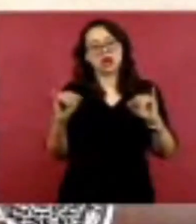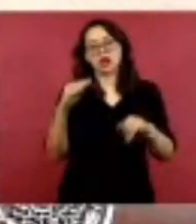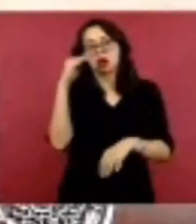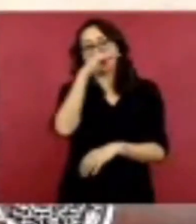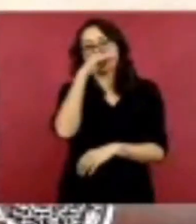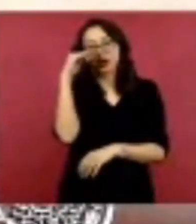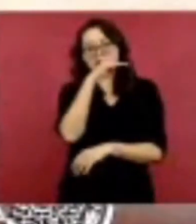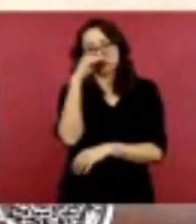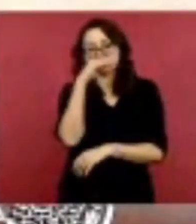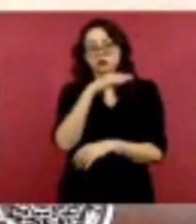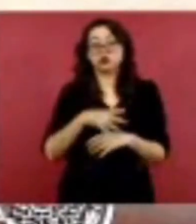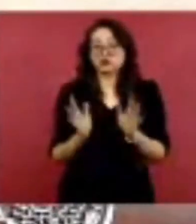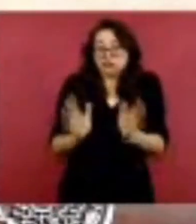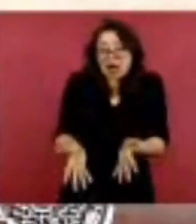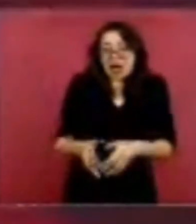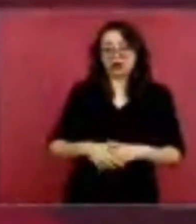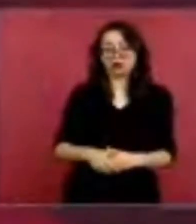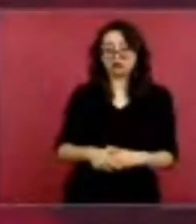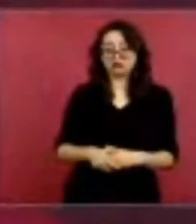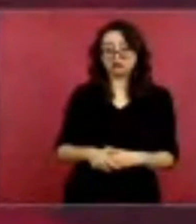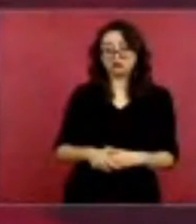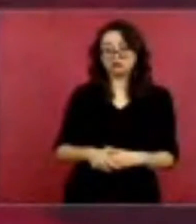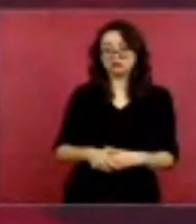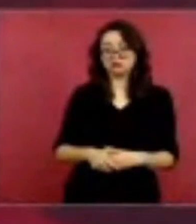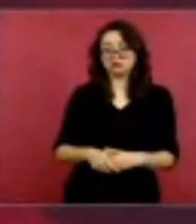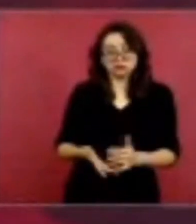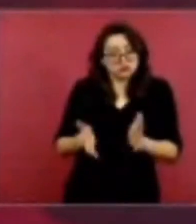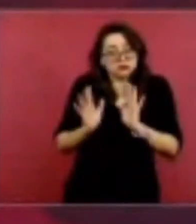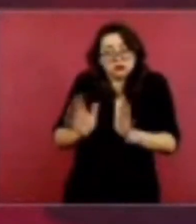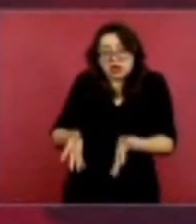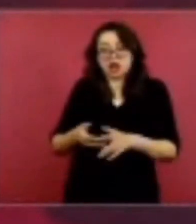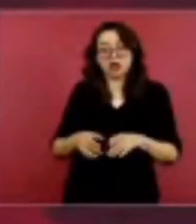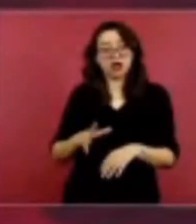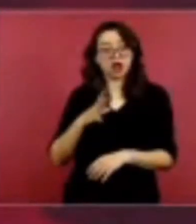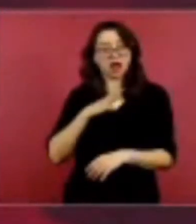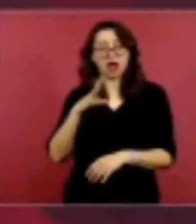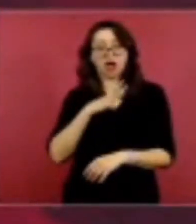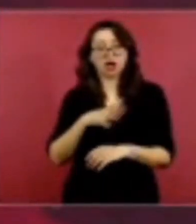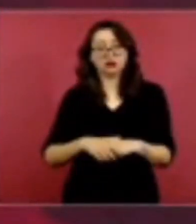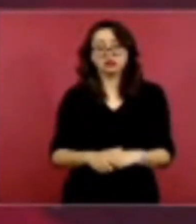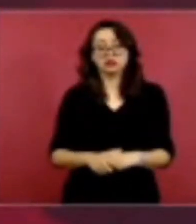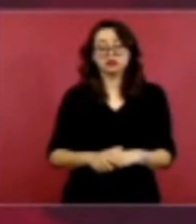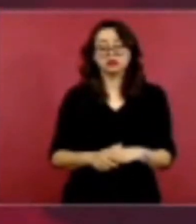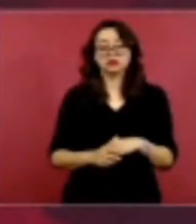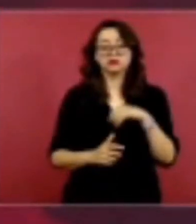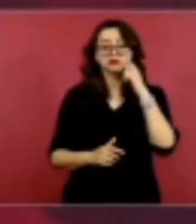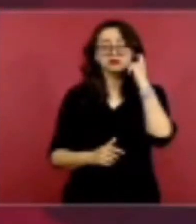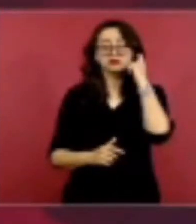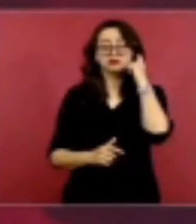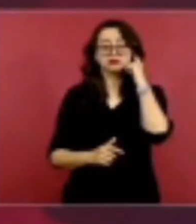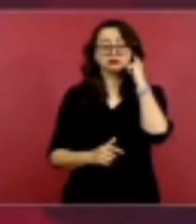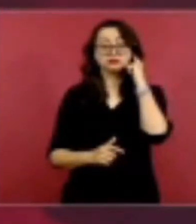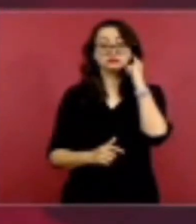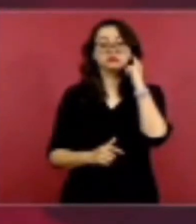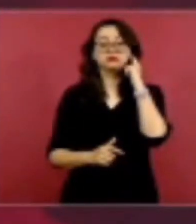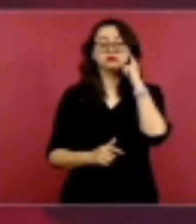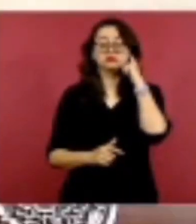gratuito. Y ya comenzó todavía como,